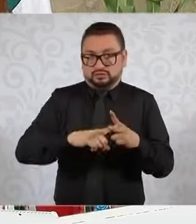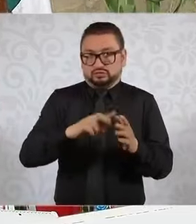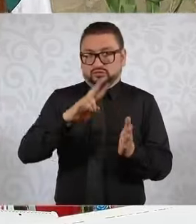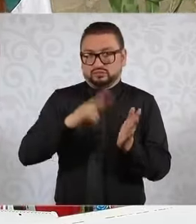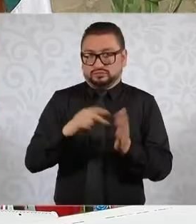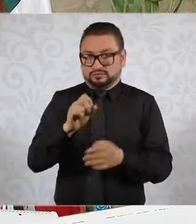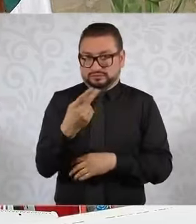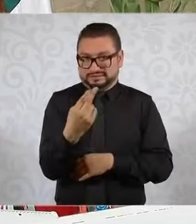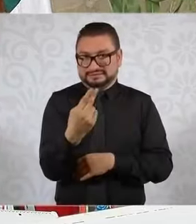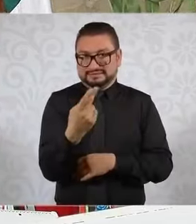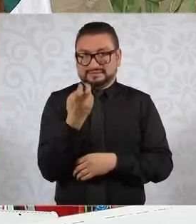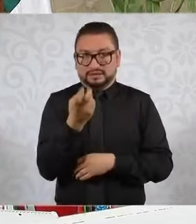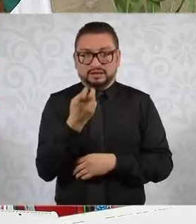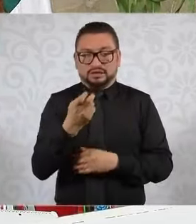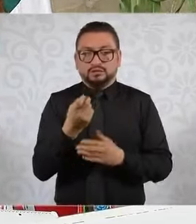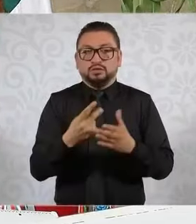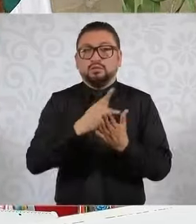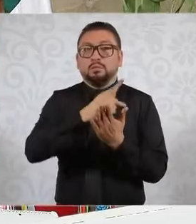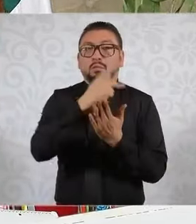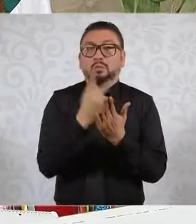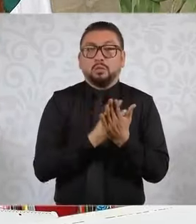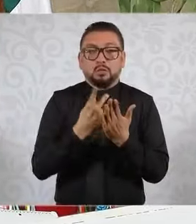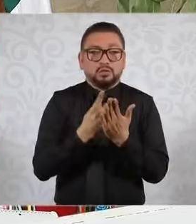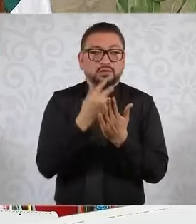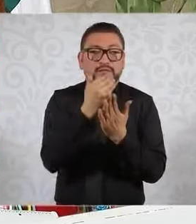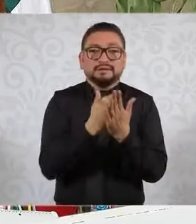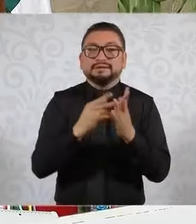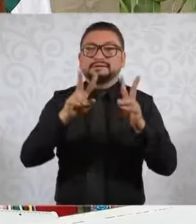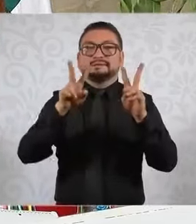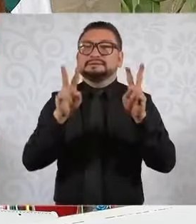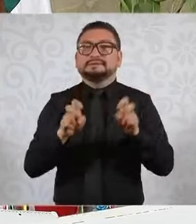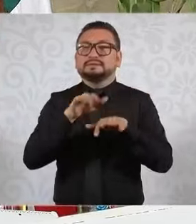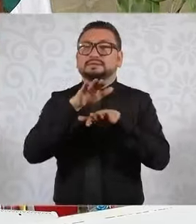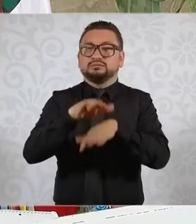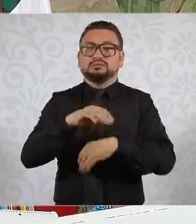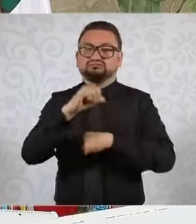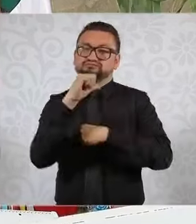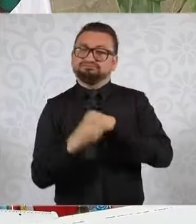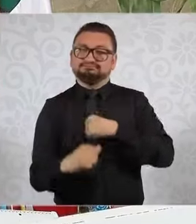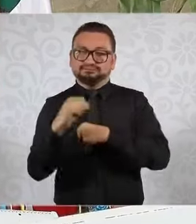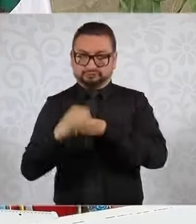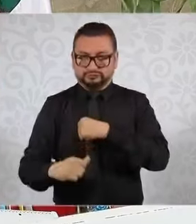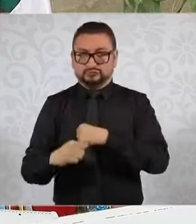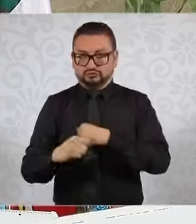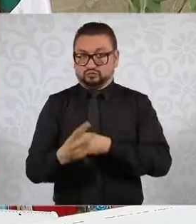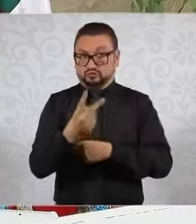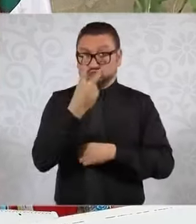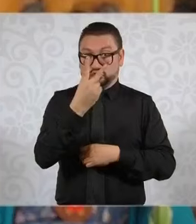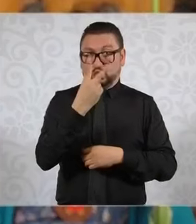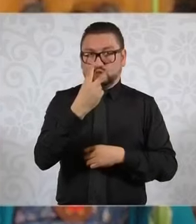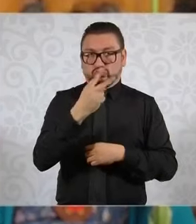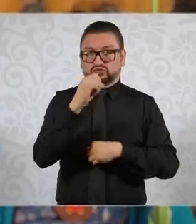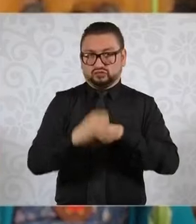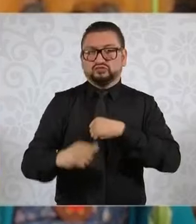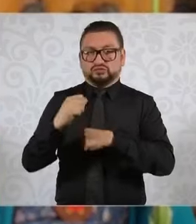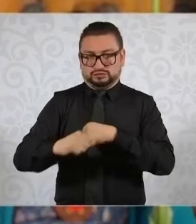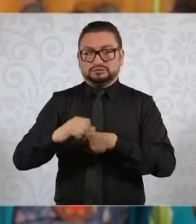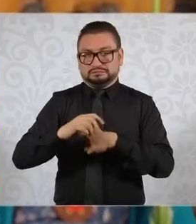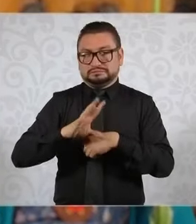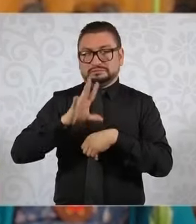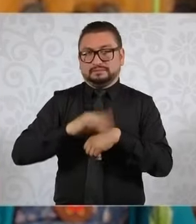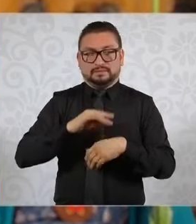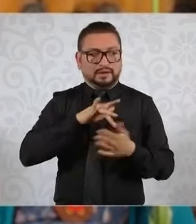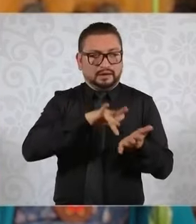con un programa amplio de cirugías. Hay dos cirugías que nos van a permitir